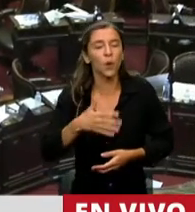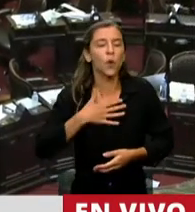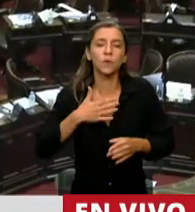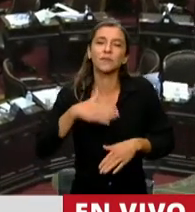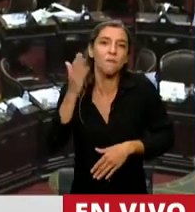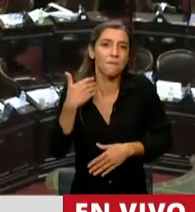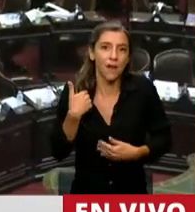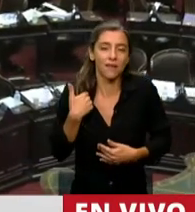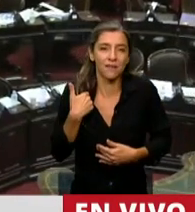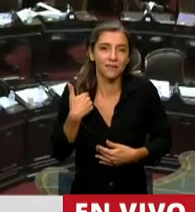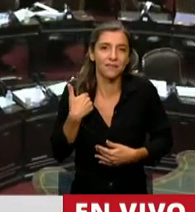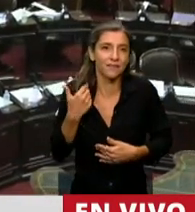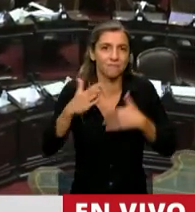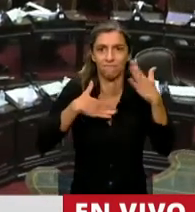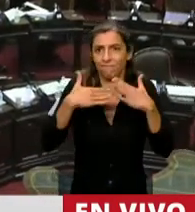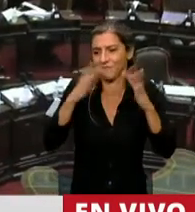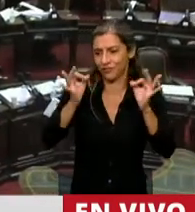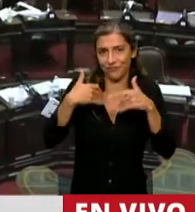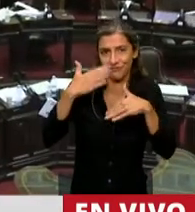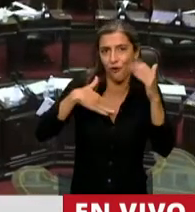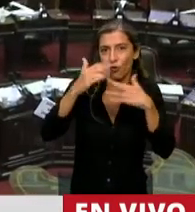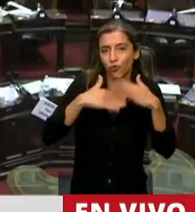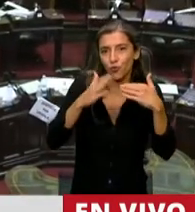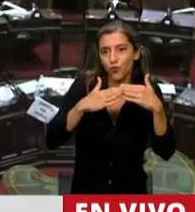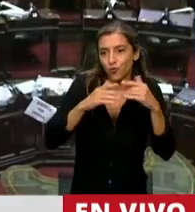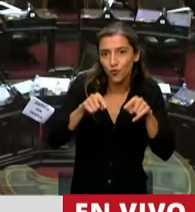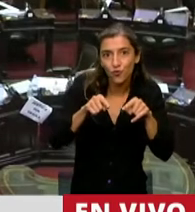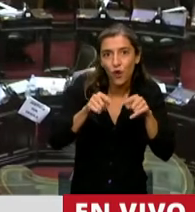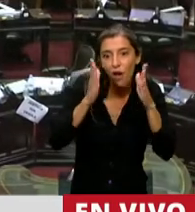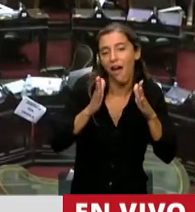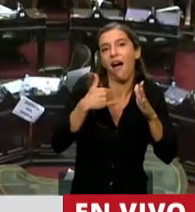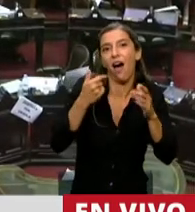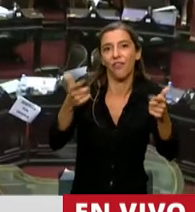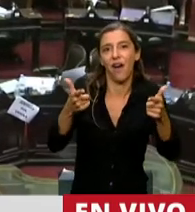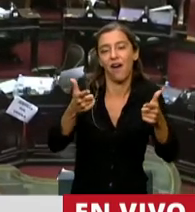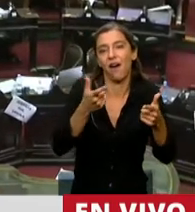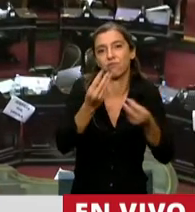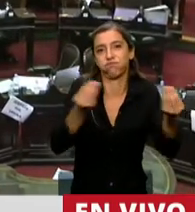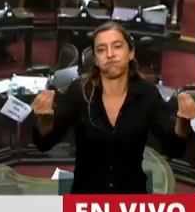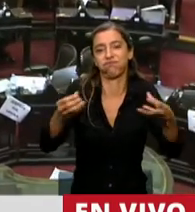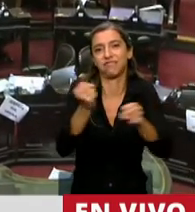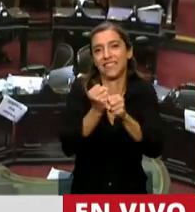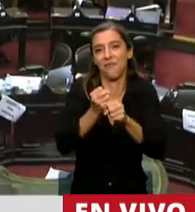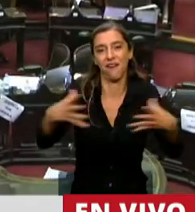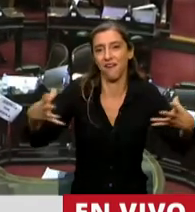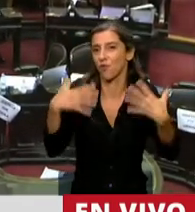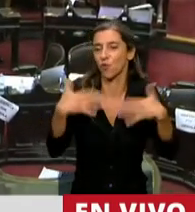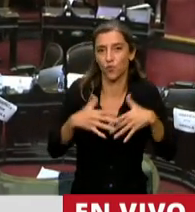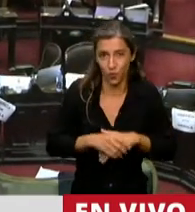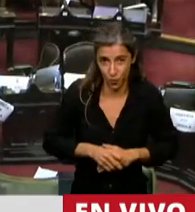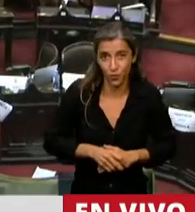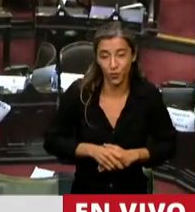justamente la construcción genera muchísimos puestos de trabajo y también no solo en la